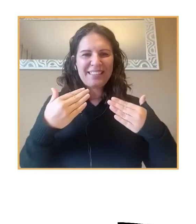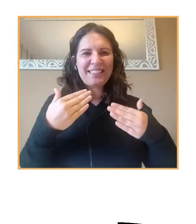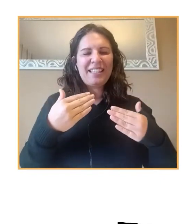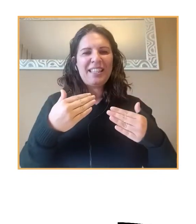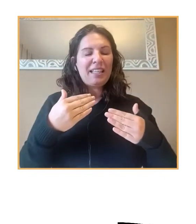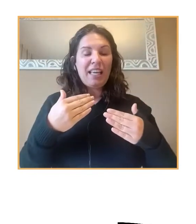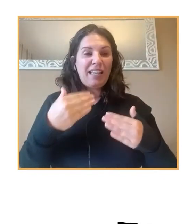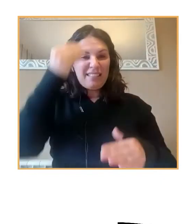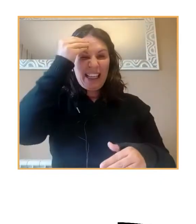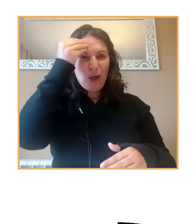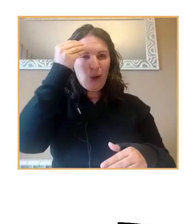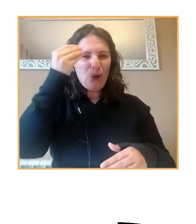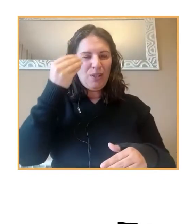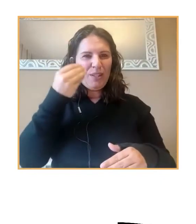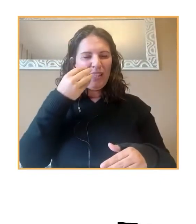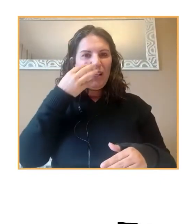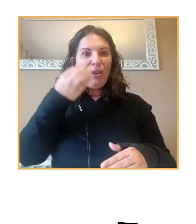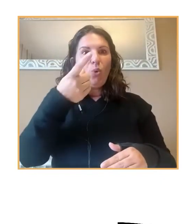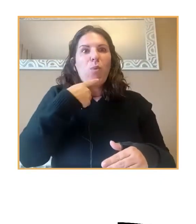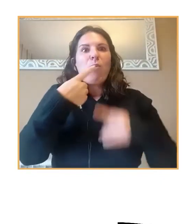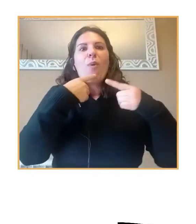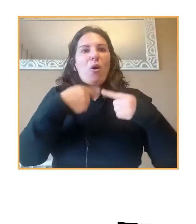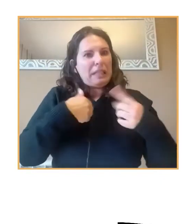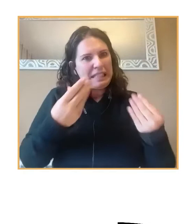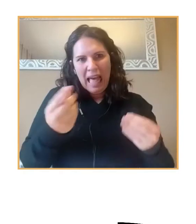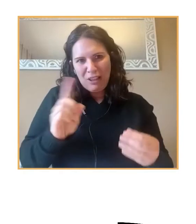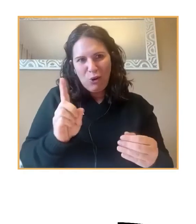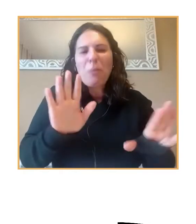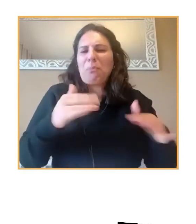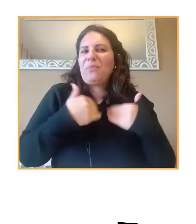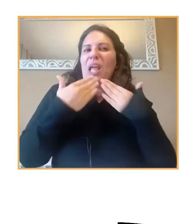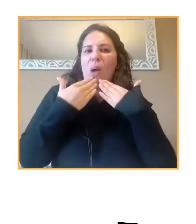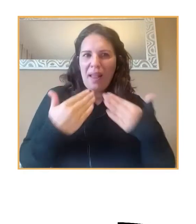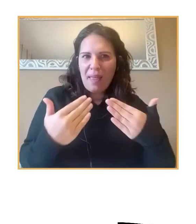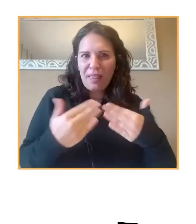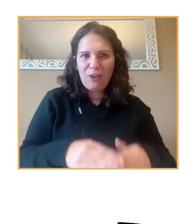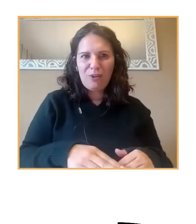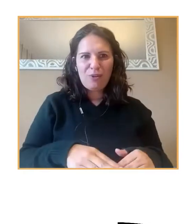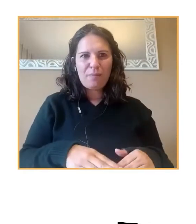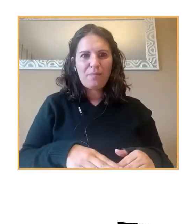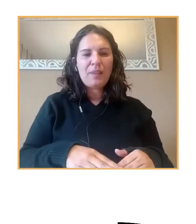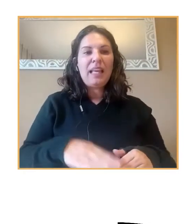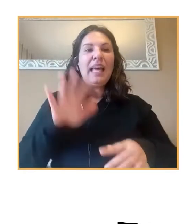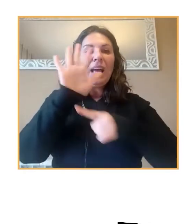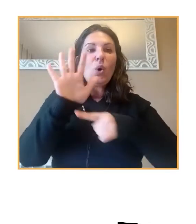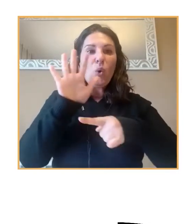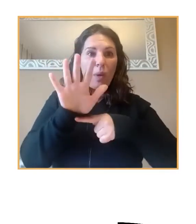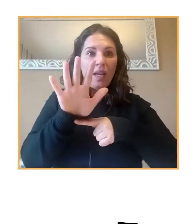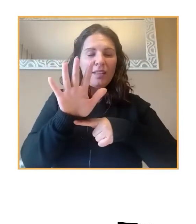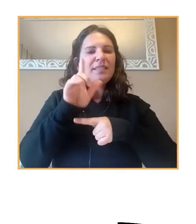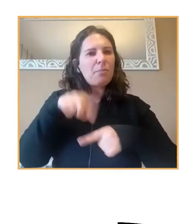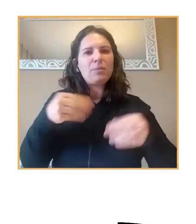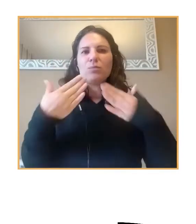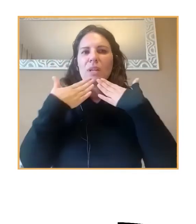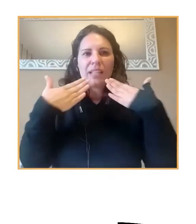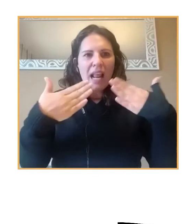realmente lo que has dicho, pero te lo agradezco. Y quiero agradecer a INJUBE también esta posibilidad